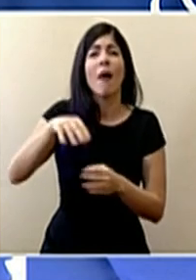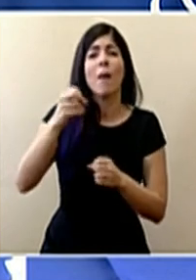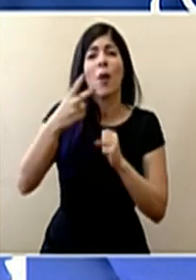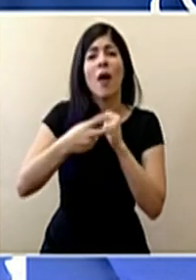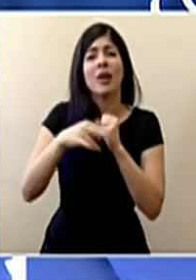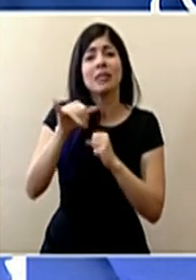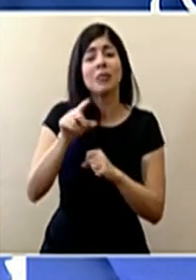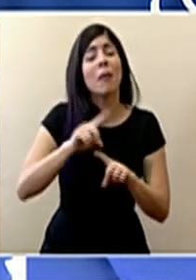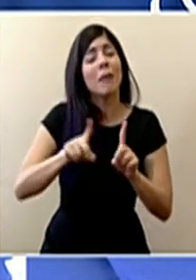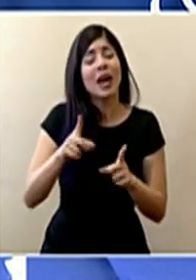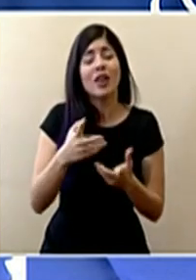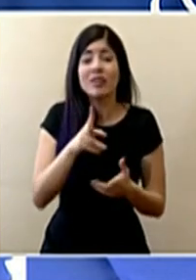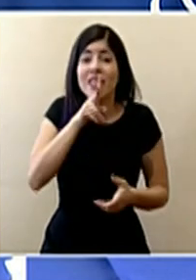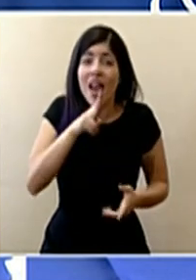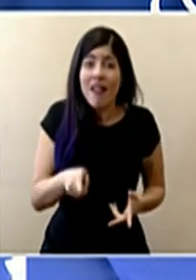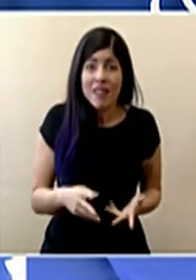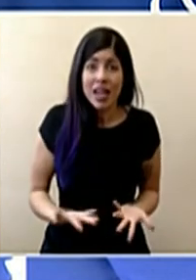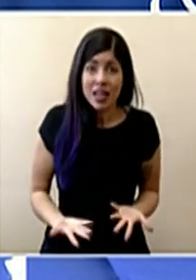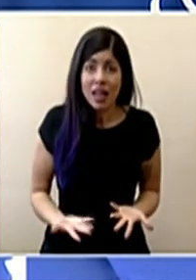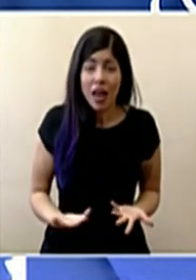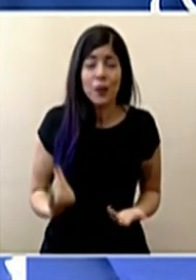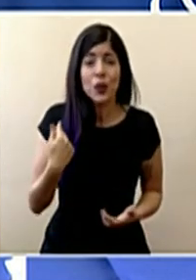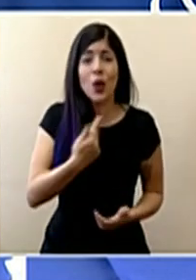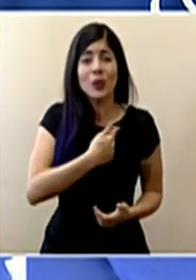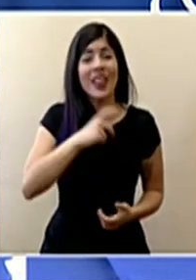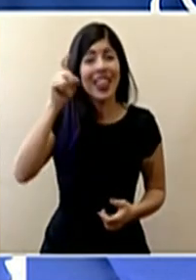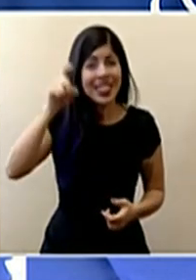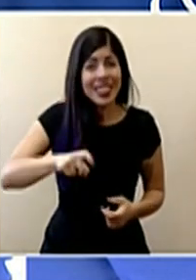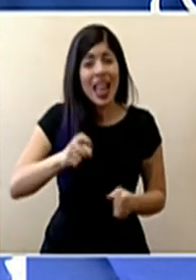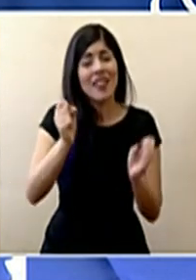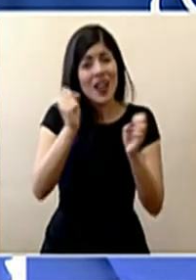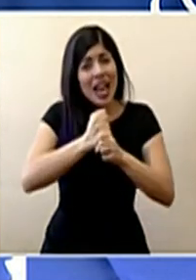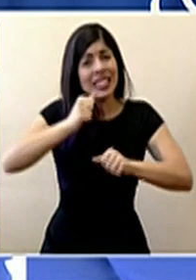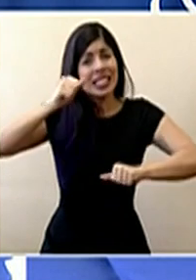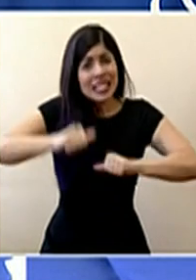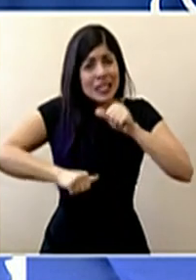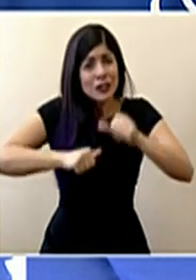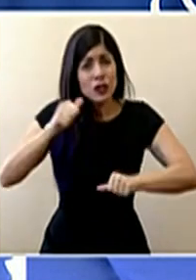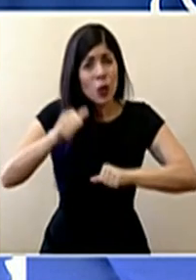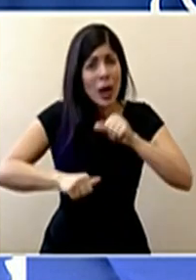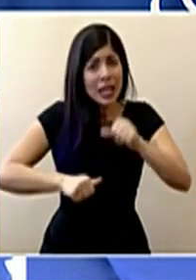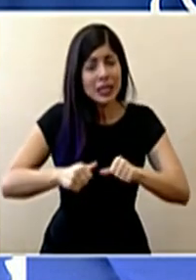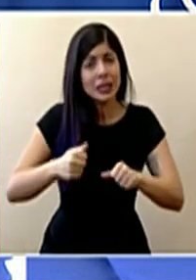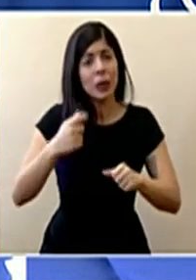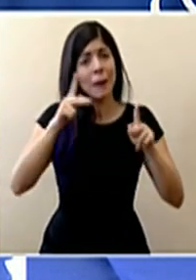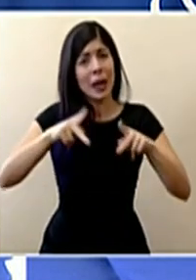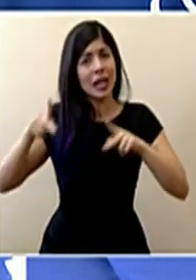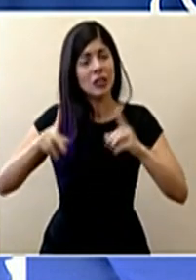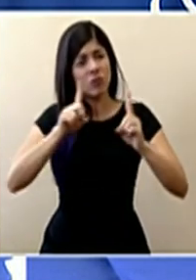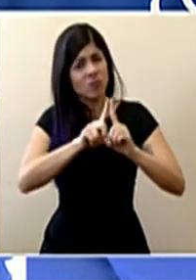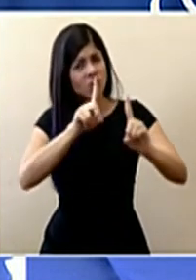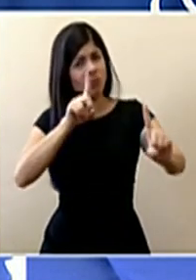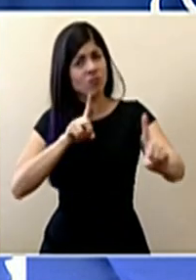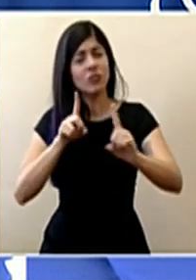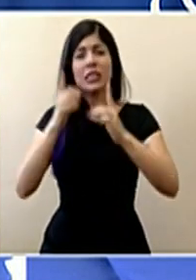y en realidad así es, pero tenemos que hacerlo, tenemos que hacer ese esfuerzo por distanciarnos socialmente, por no tocarnos la cara